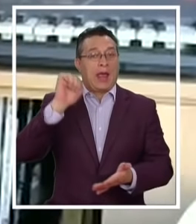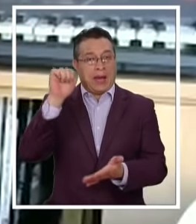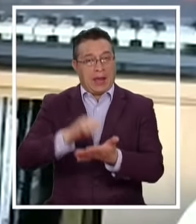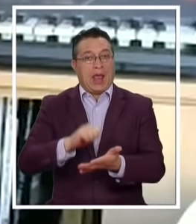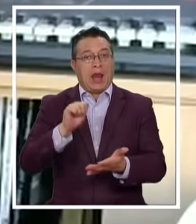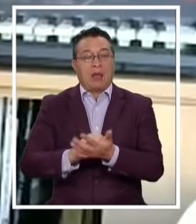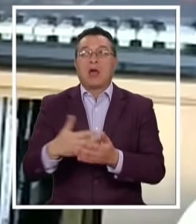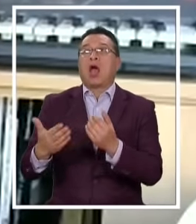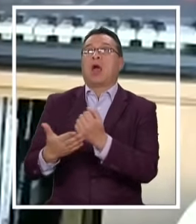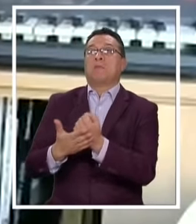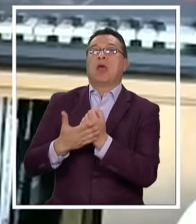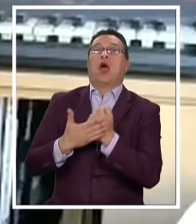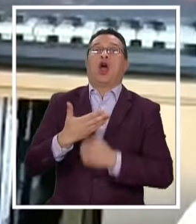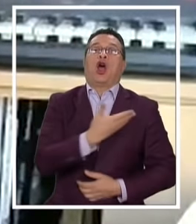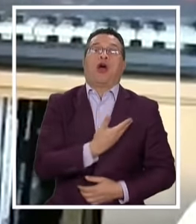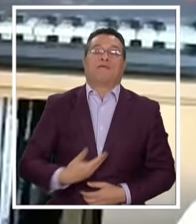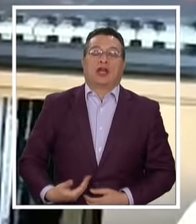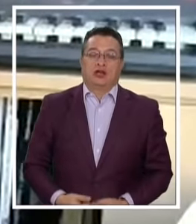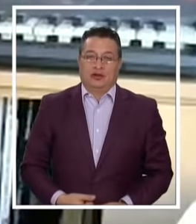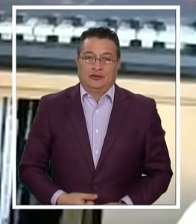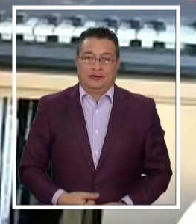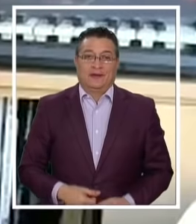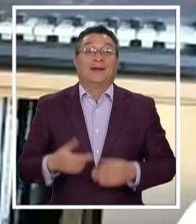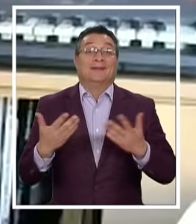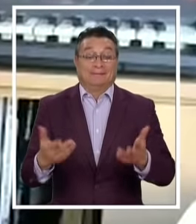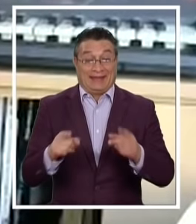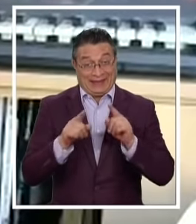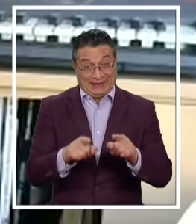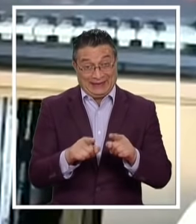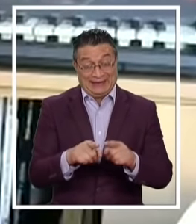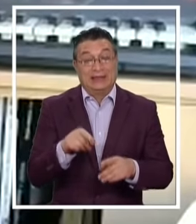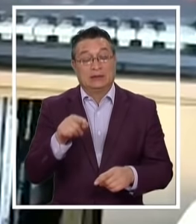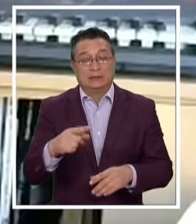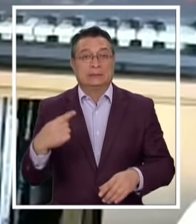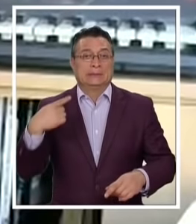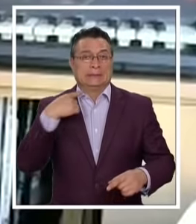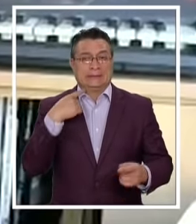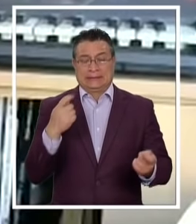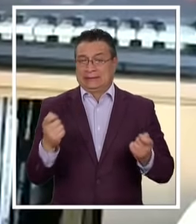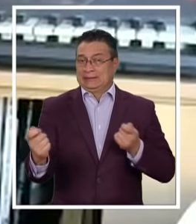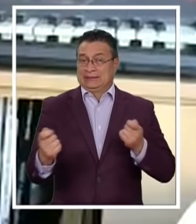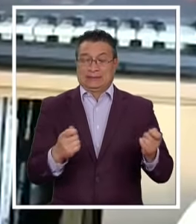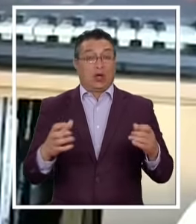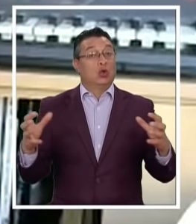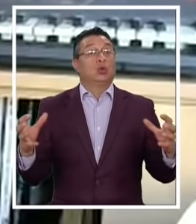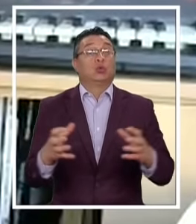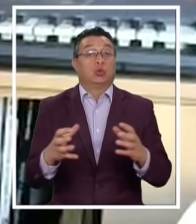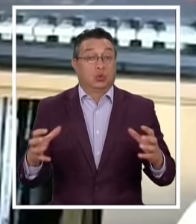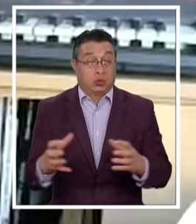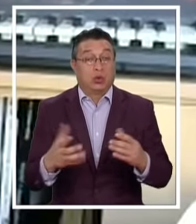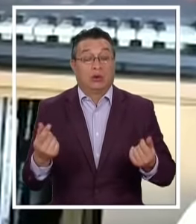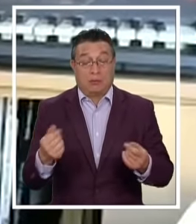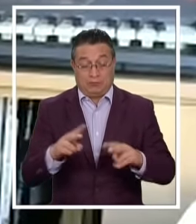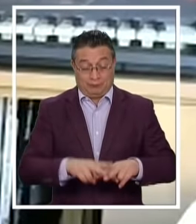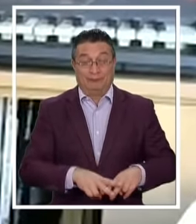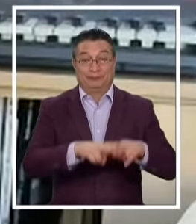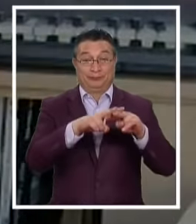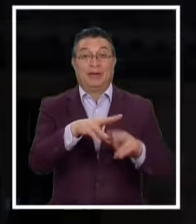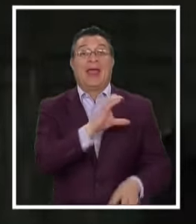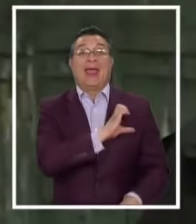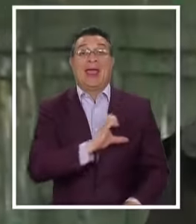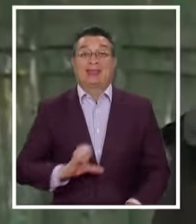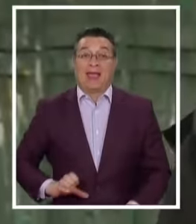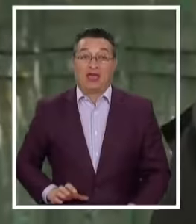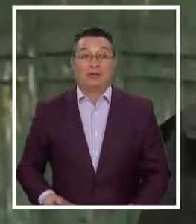beneficio fiscal Y eso va a poner en estrés muy fuerte Los recursos del Estado